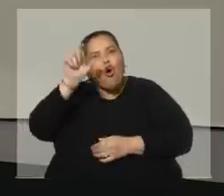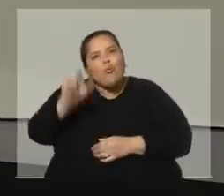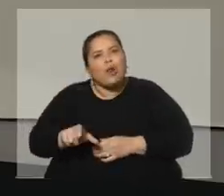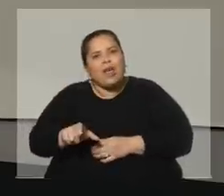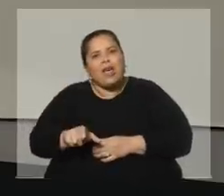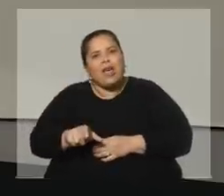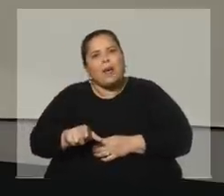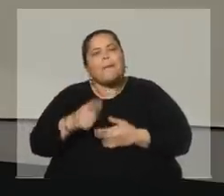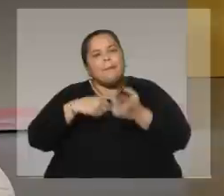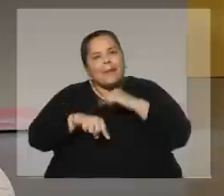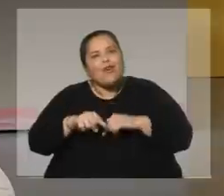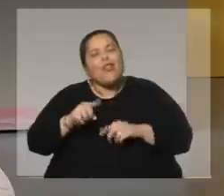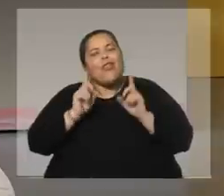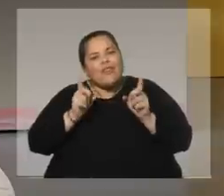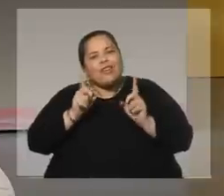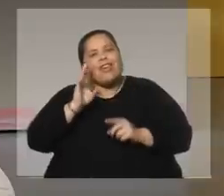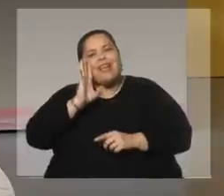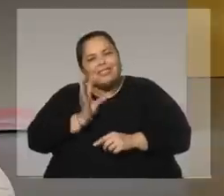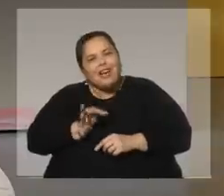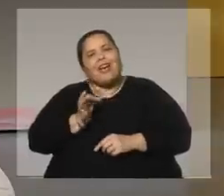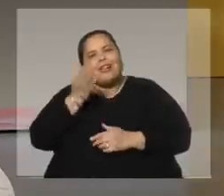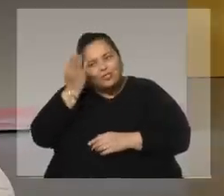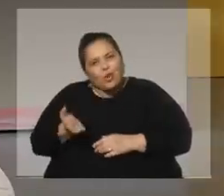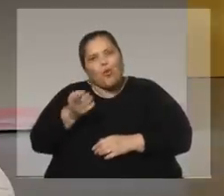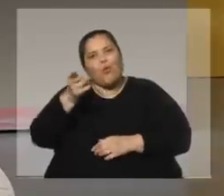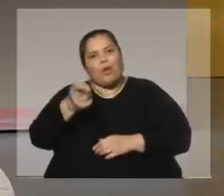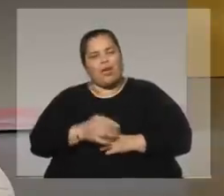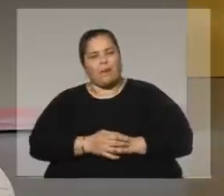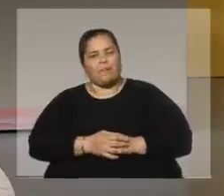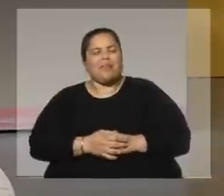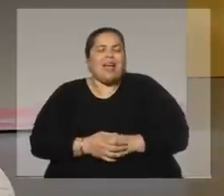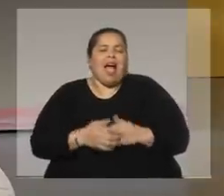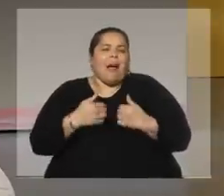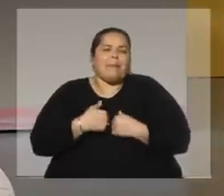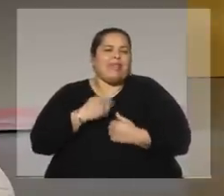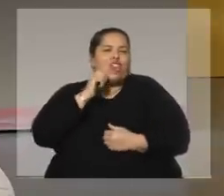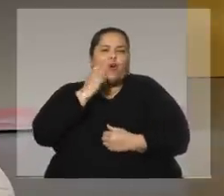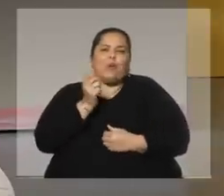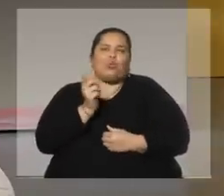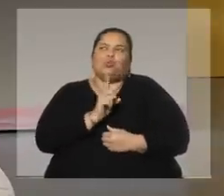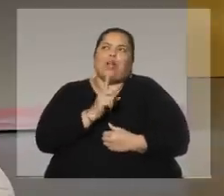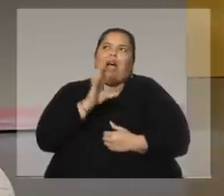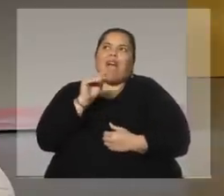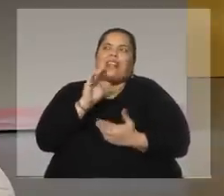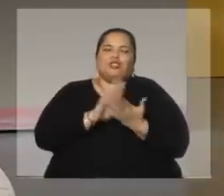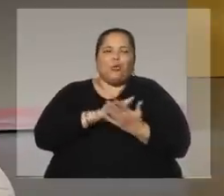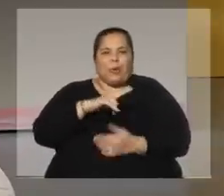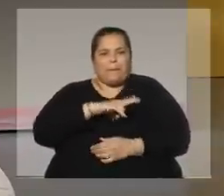de Sergio Puglia? Bueno, a mí no me gusta mucho hablar de la parte privada, pero